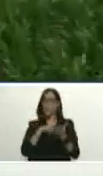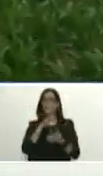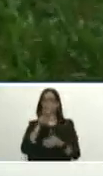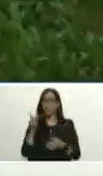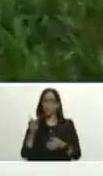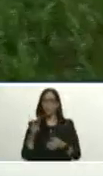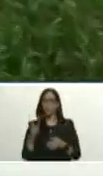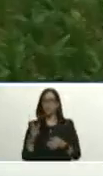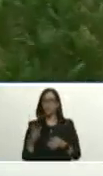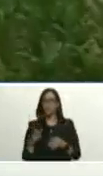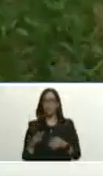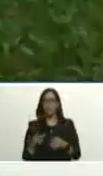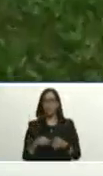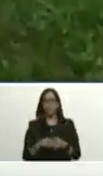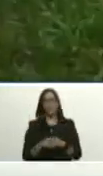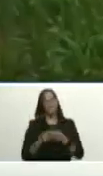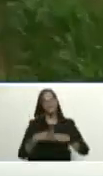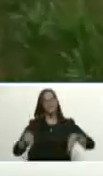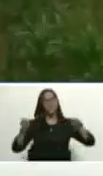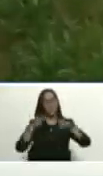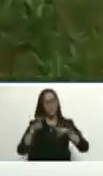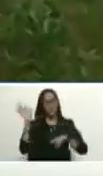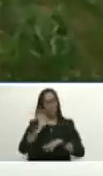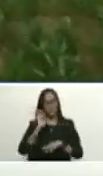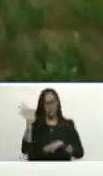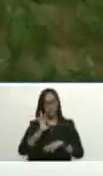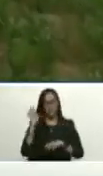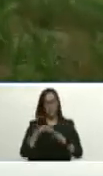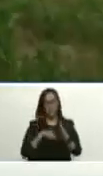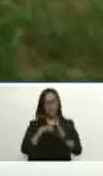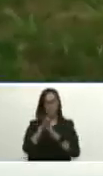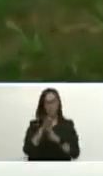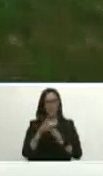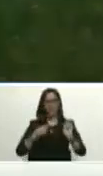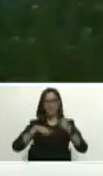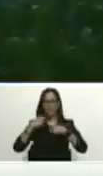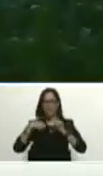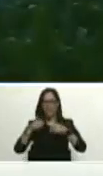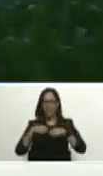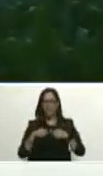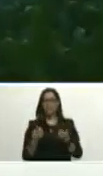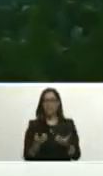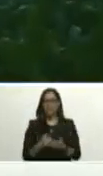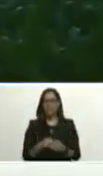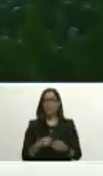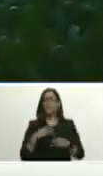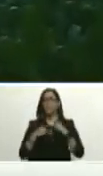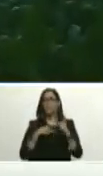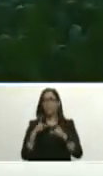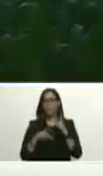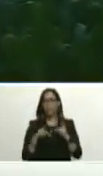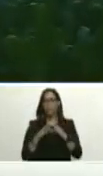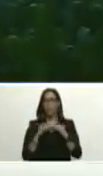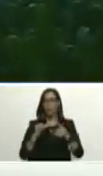variación porcentual del crecimiento en exportaciones de bienes de toda América Latina y el Caribe